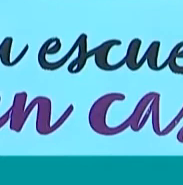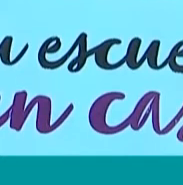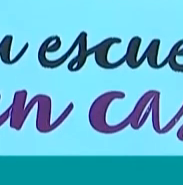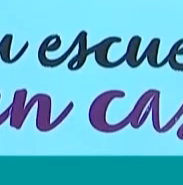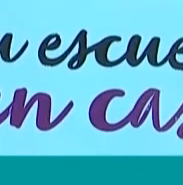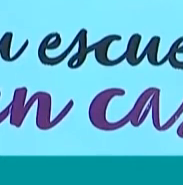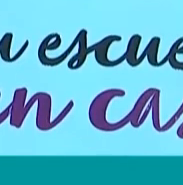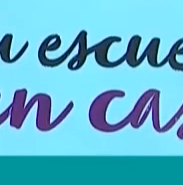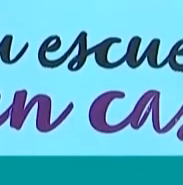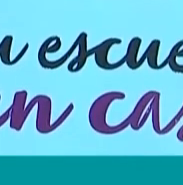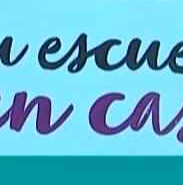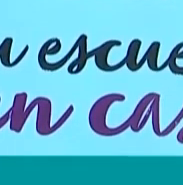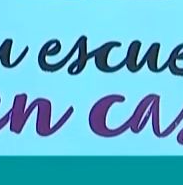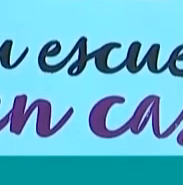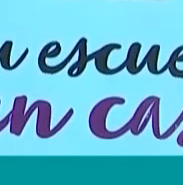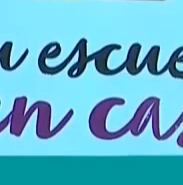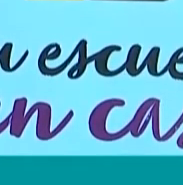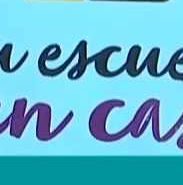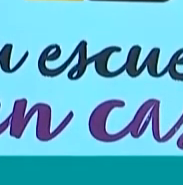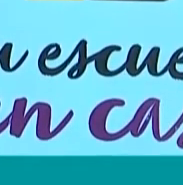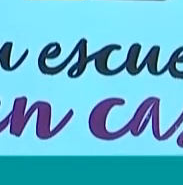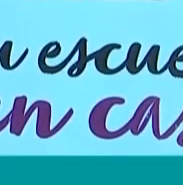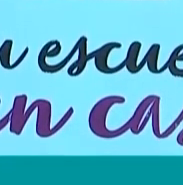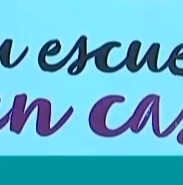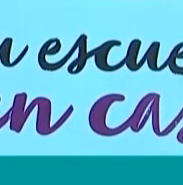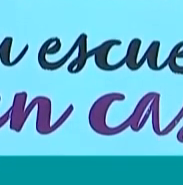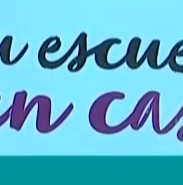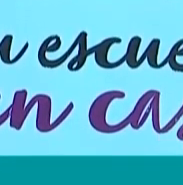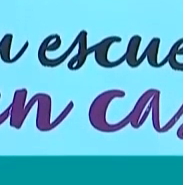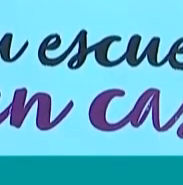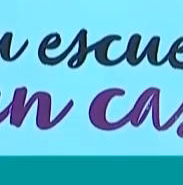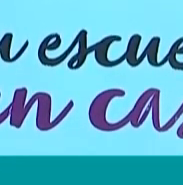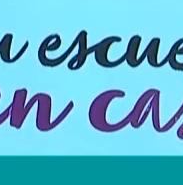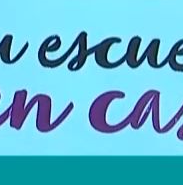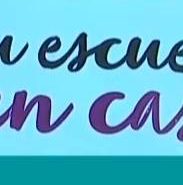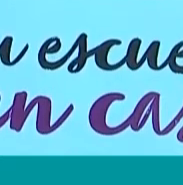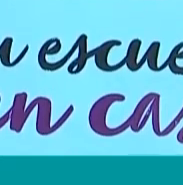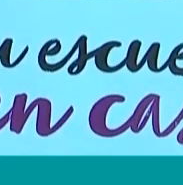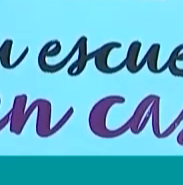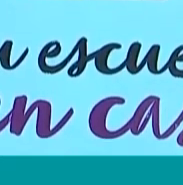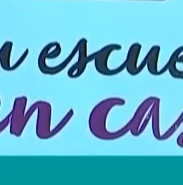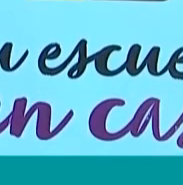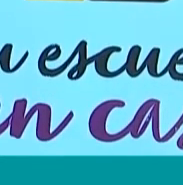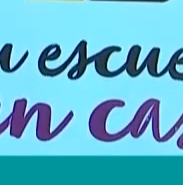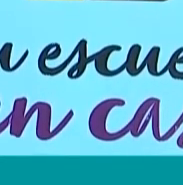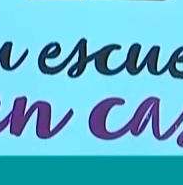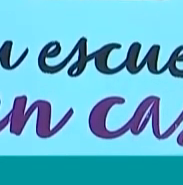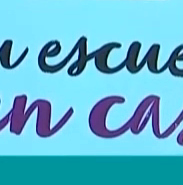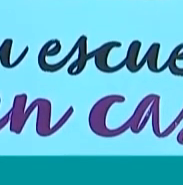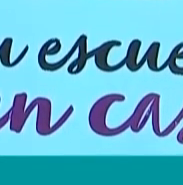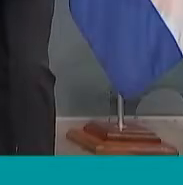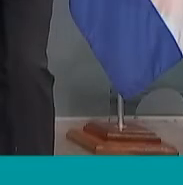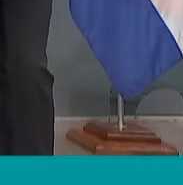reiteramos los números por favor para que envíen sus consultas. Vamos a hablar ahora con la abogada Alba Martínez, ella es de la Dirección de Orientación